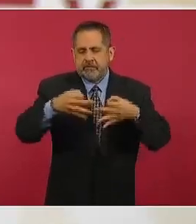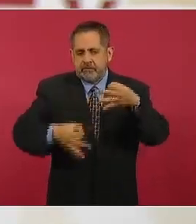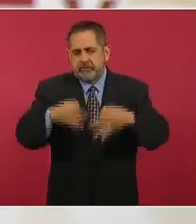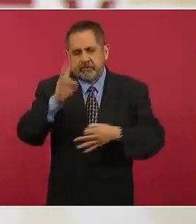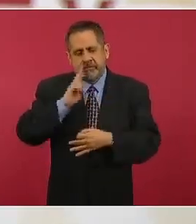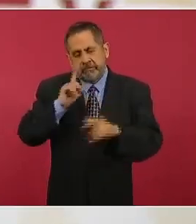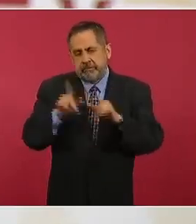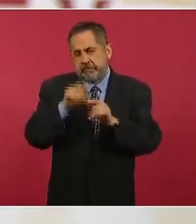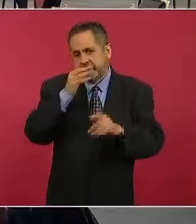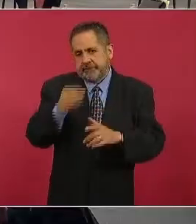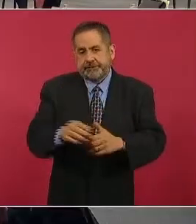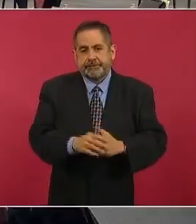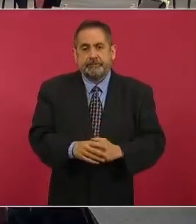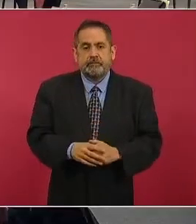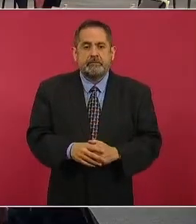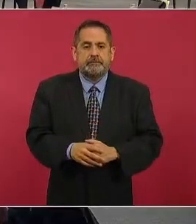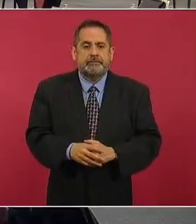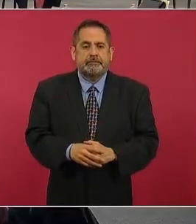ellos sería cuento